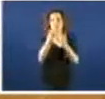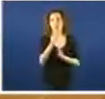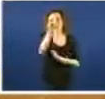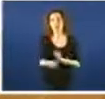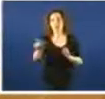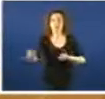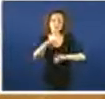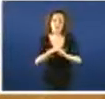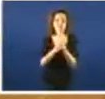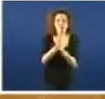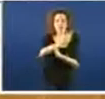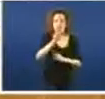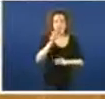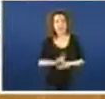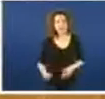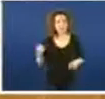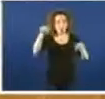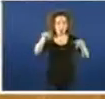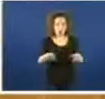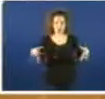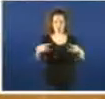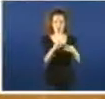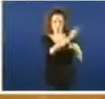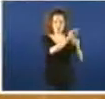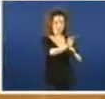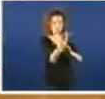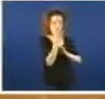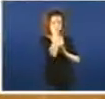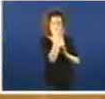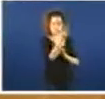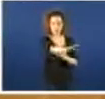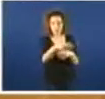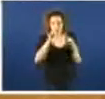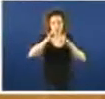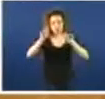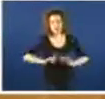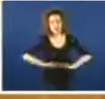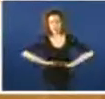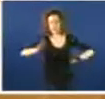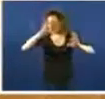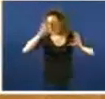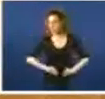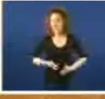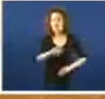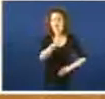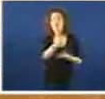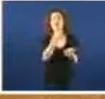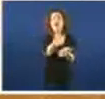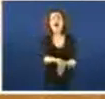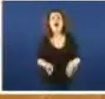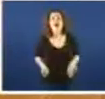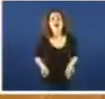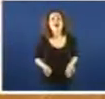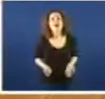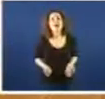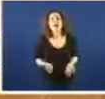Parece increíble que oxe, o Partido Popular nos presente esta iniciativa. Cómo van a pagar esta atención, o cómo a